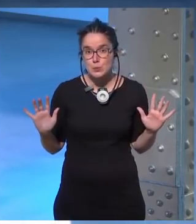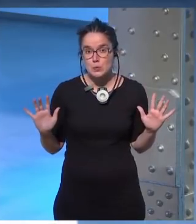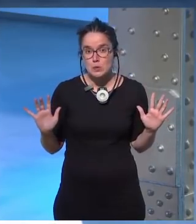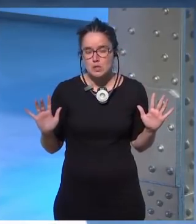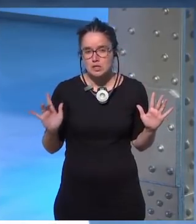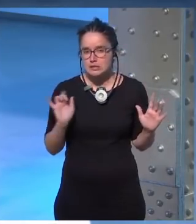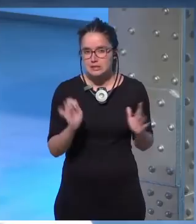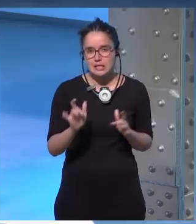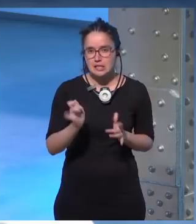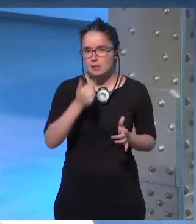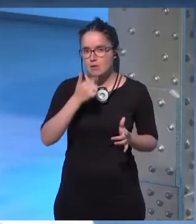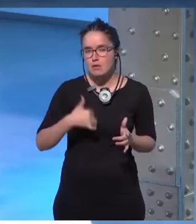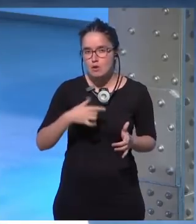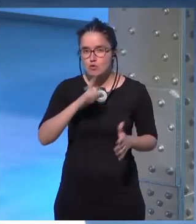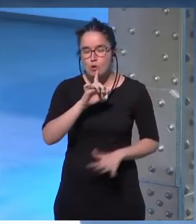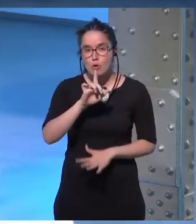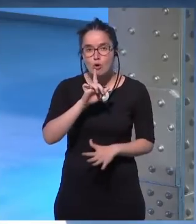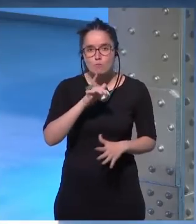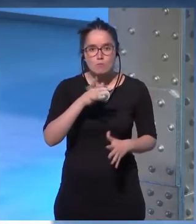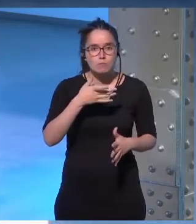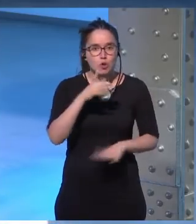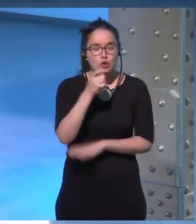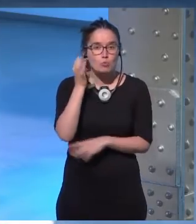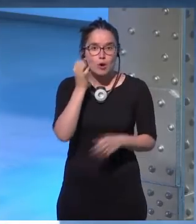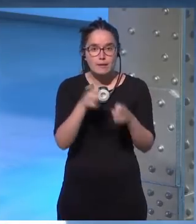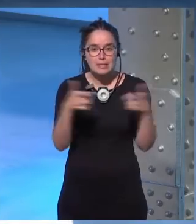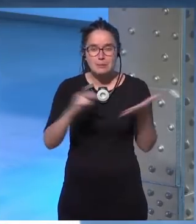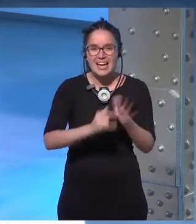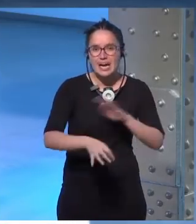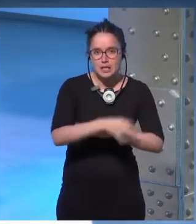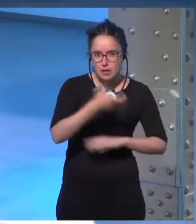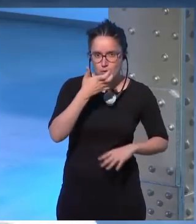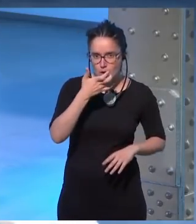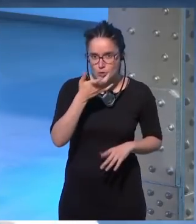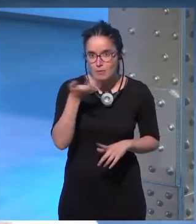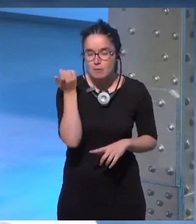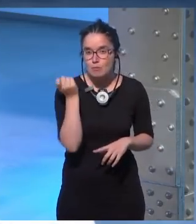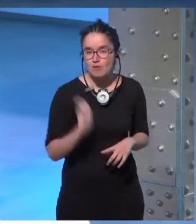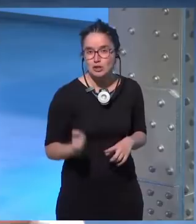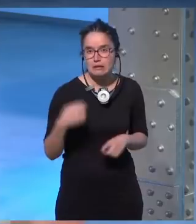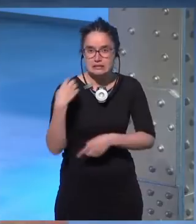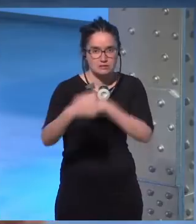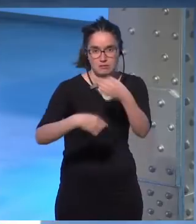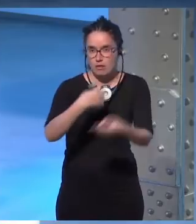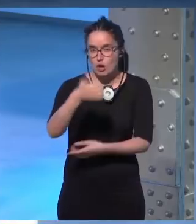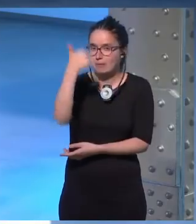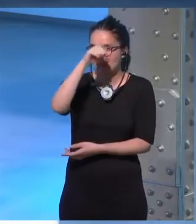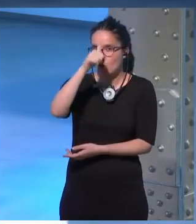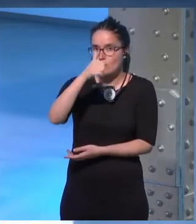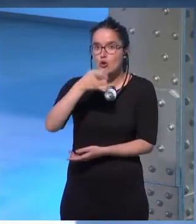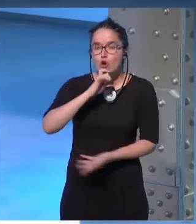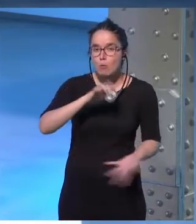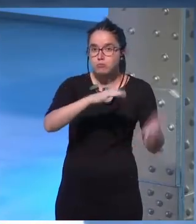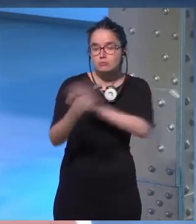con frecuencia me dicen cómo consigo que haya más mujeres que estudien ingeniería que tengan profesiones tradicionalmente varones